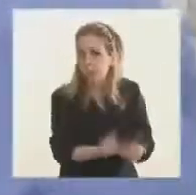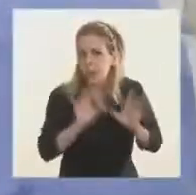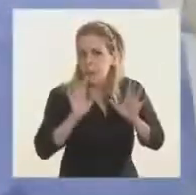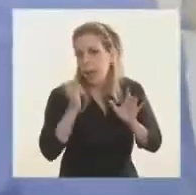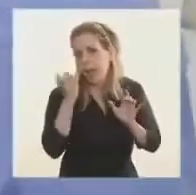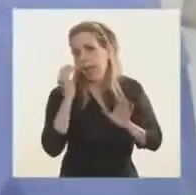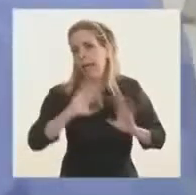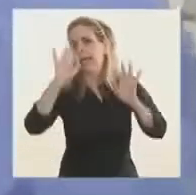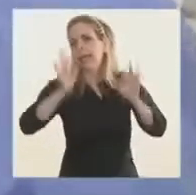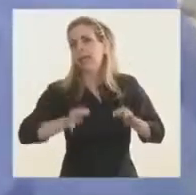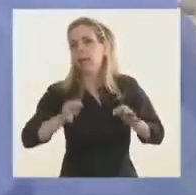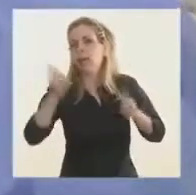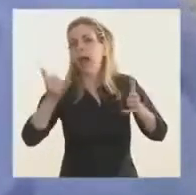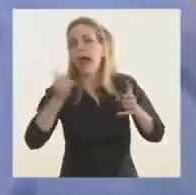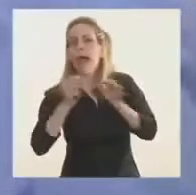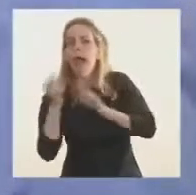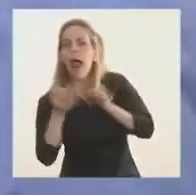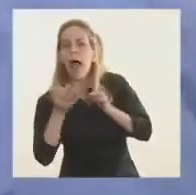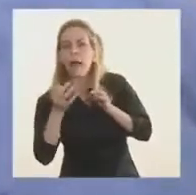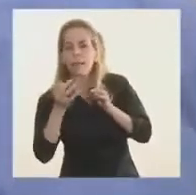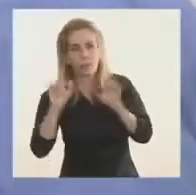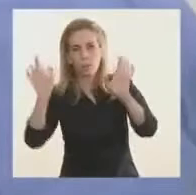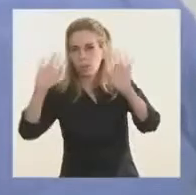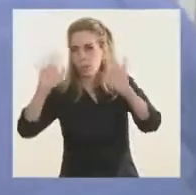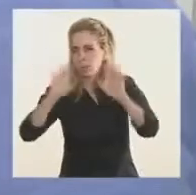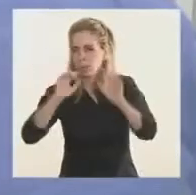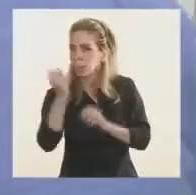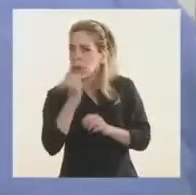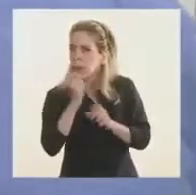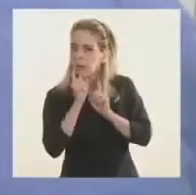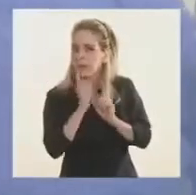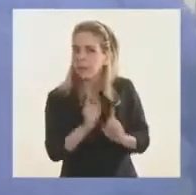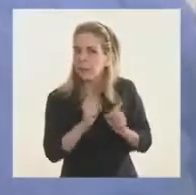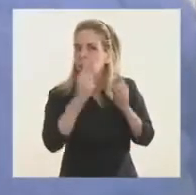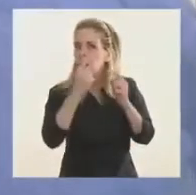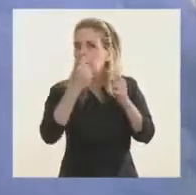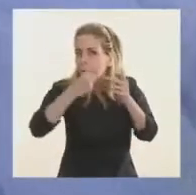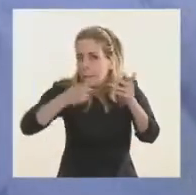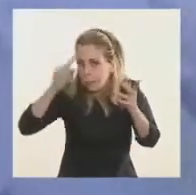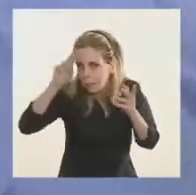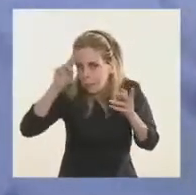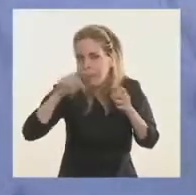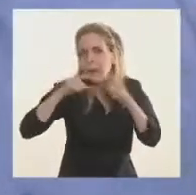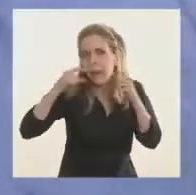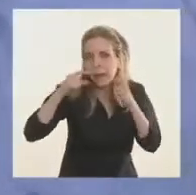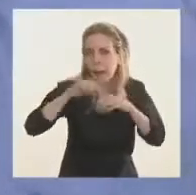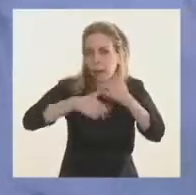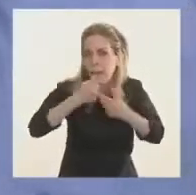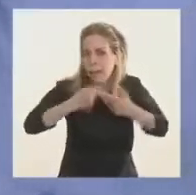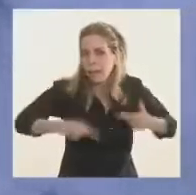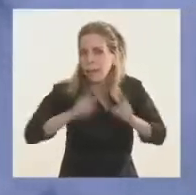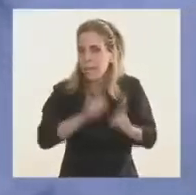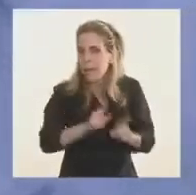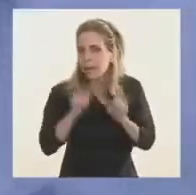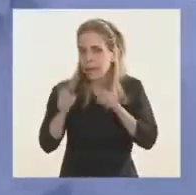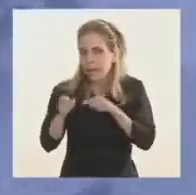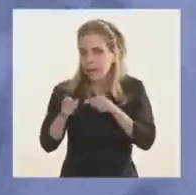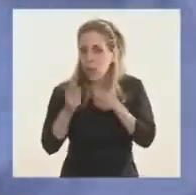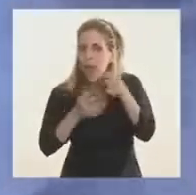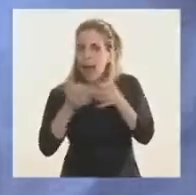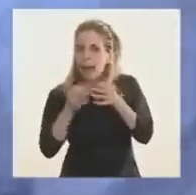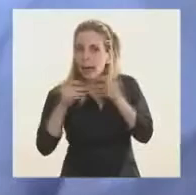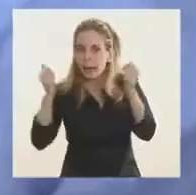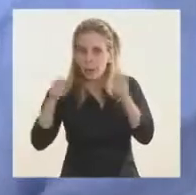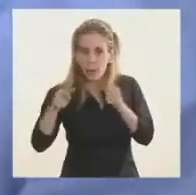un test, vamos a dejar de cuidarnos. Al contrario, allí tenemos una posibilidad más que nos ayuda,